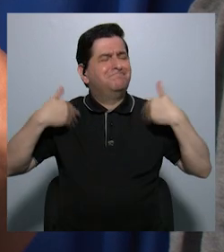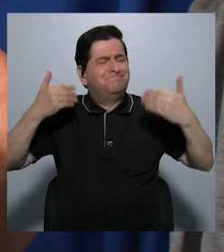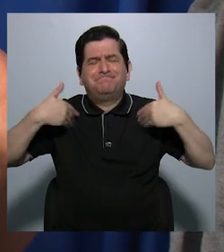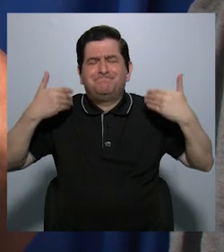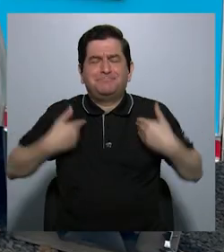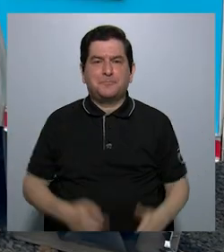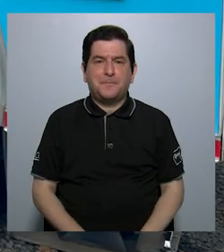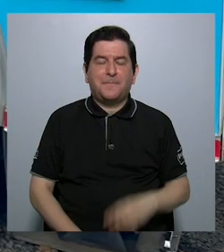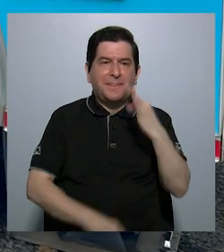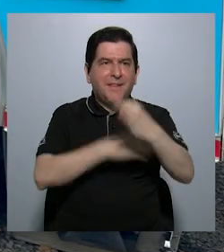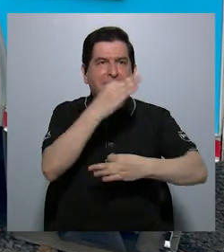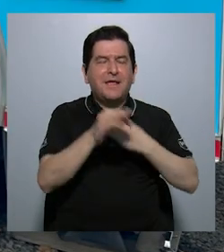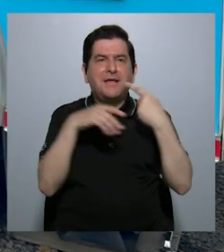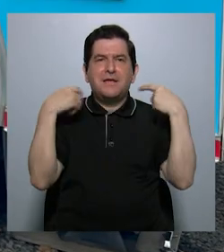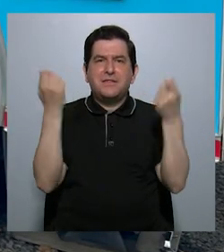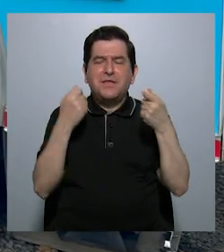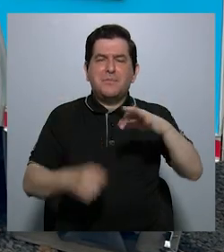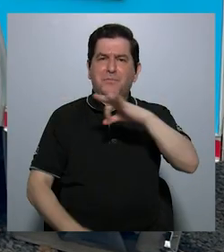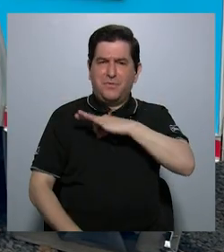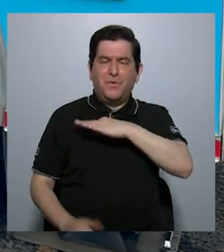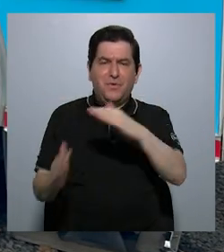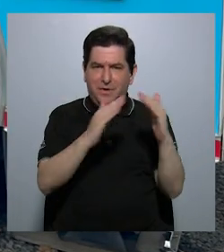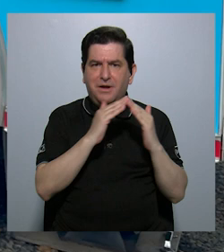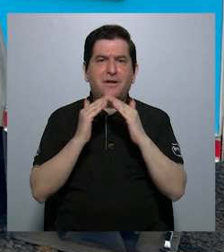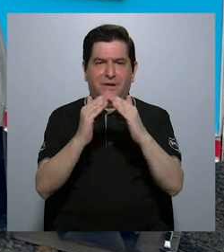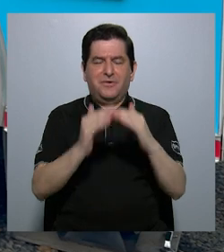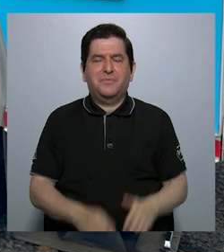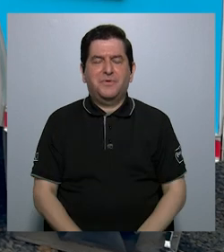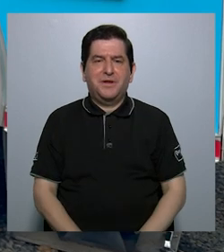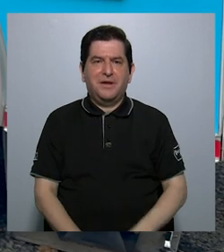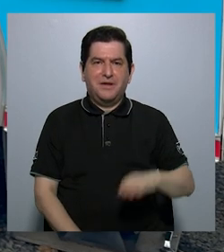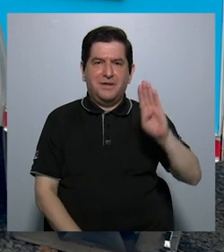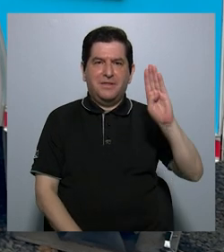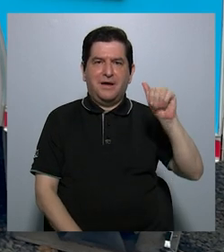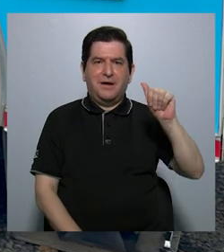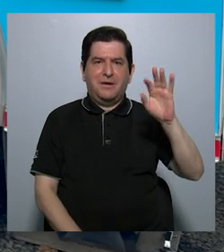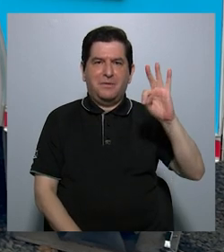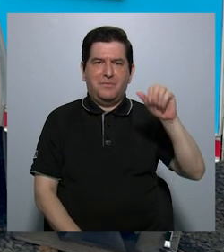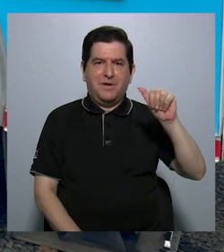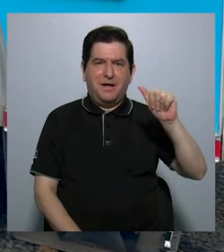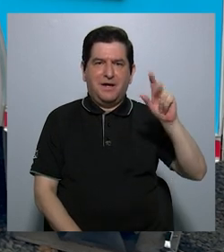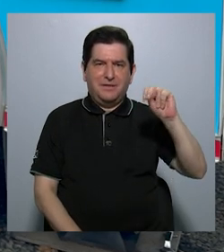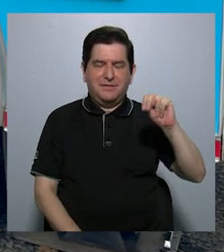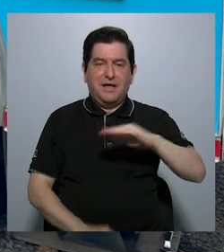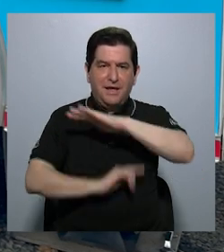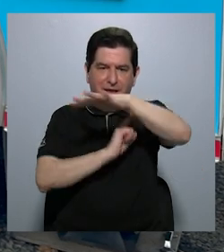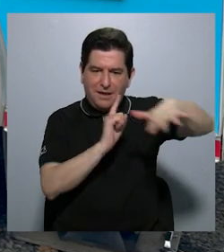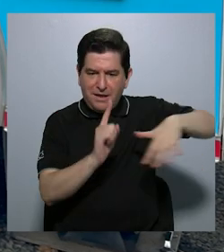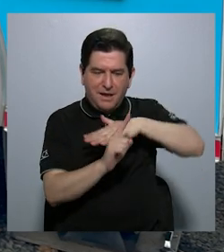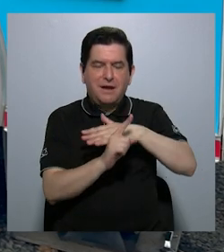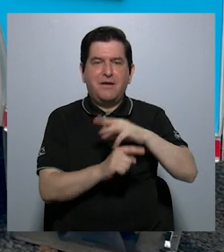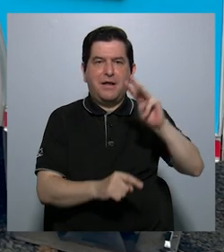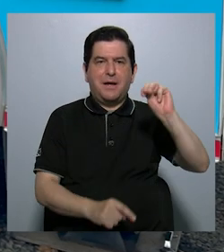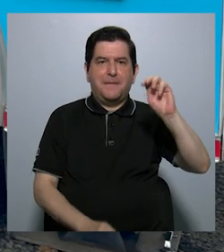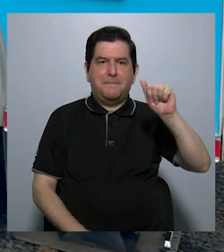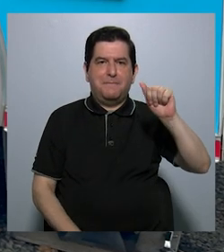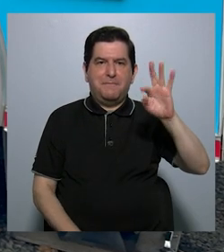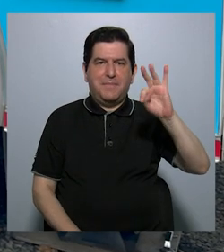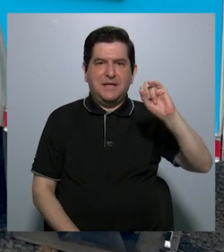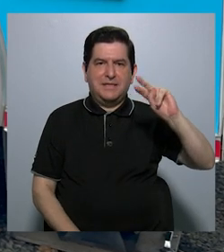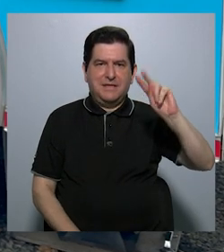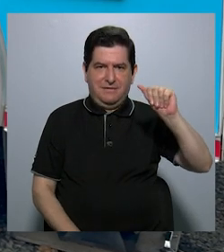contentos. Este tipo de feria beneficia mucho a la comunidad de Batón, Barbilla y todos los alrededores de Matina.